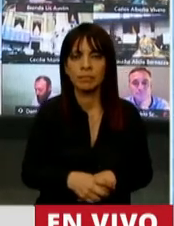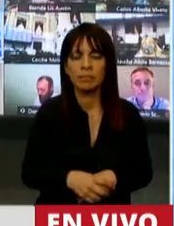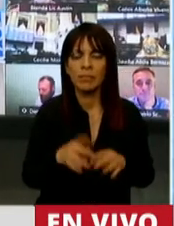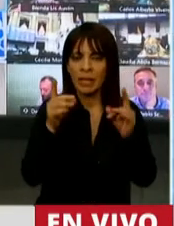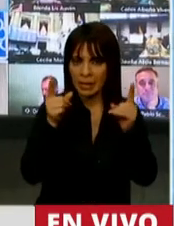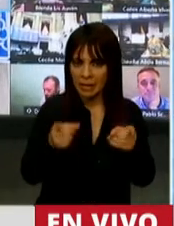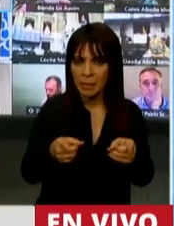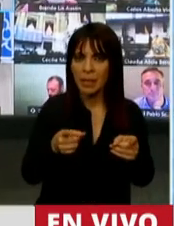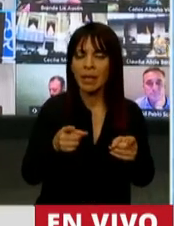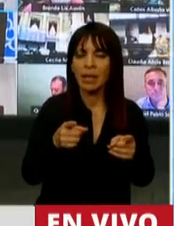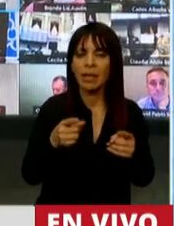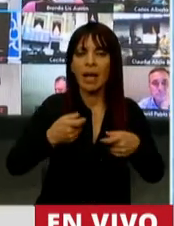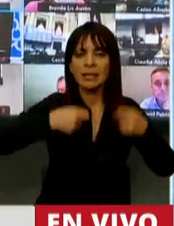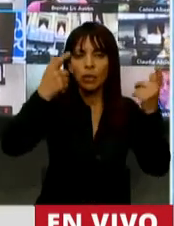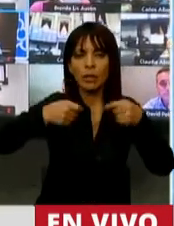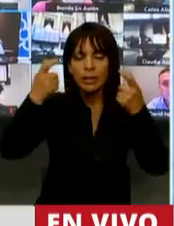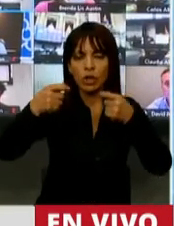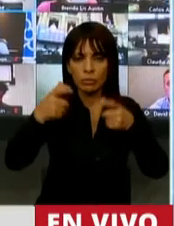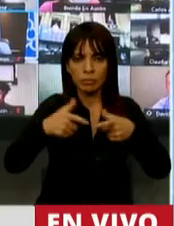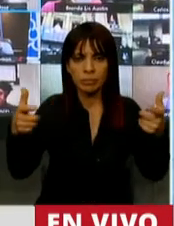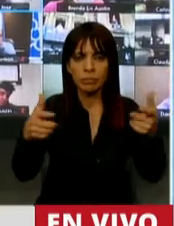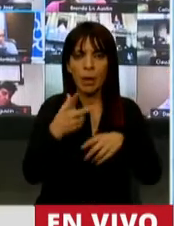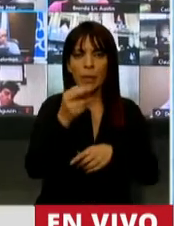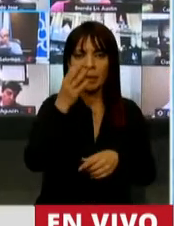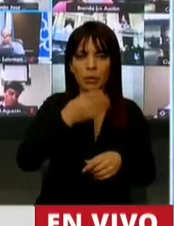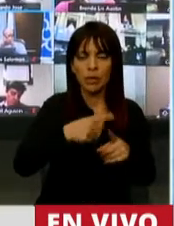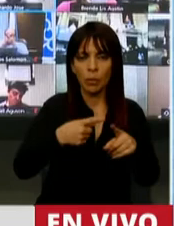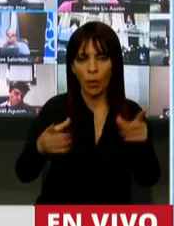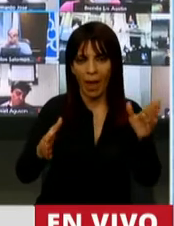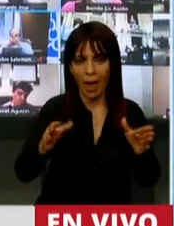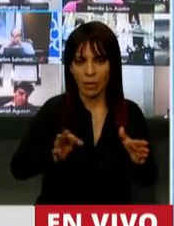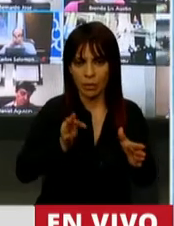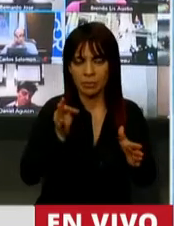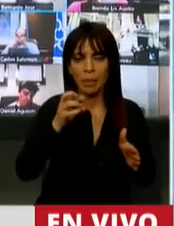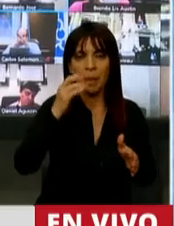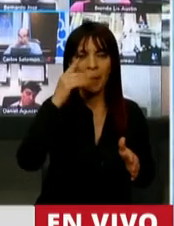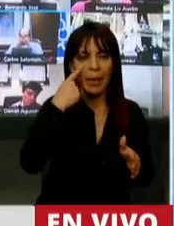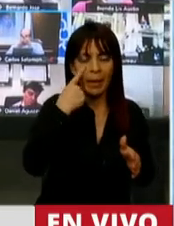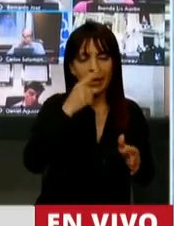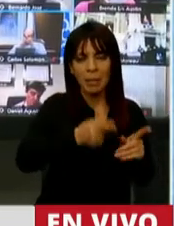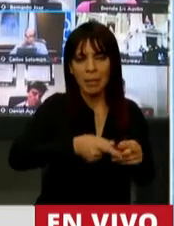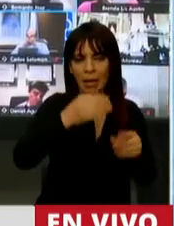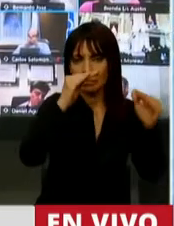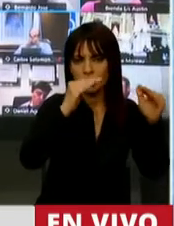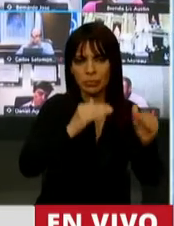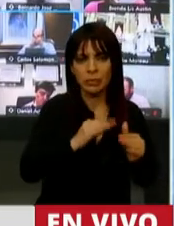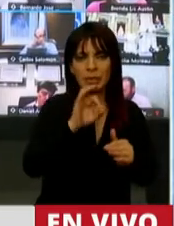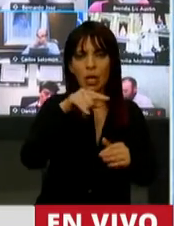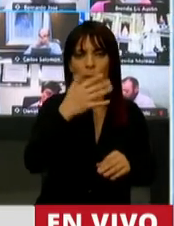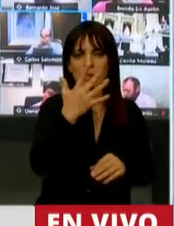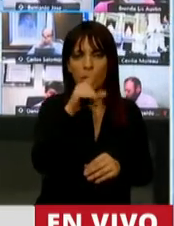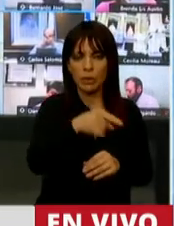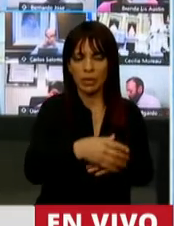también un crecimiento de las exportaciones al ritmo del 20% anual y un PBI, la caída del PBI del 0,5%.